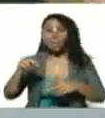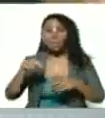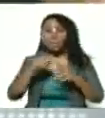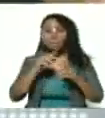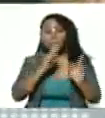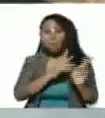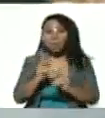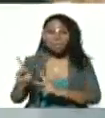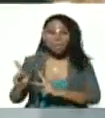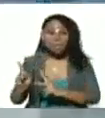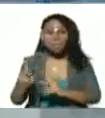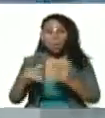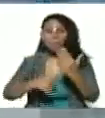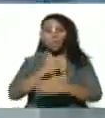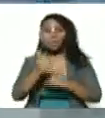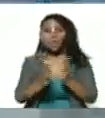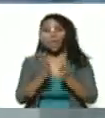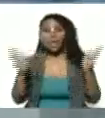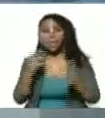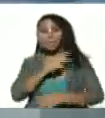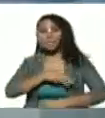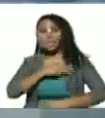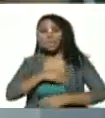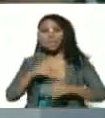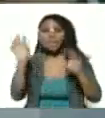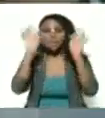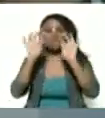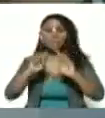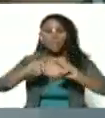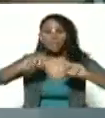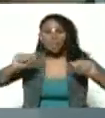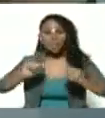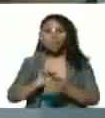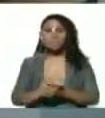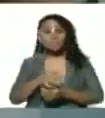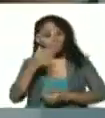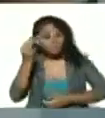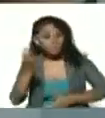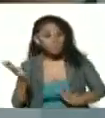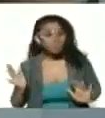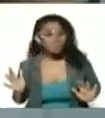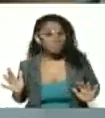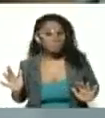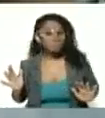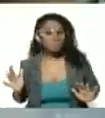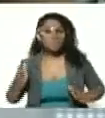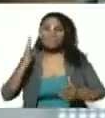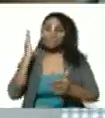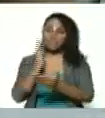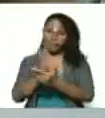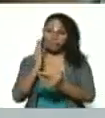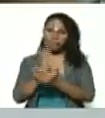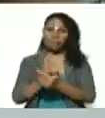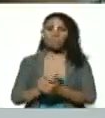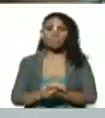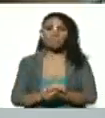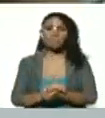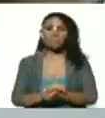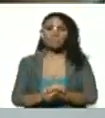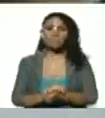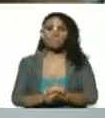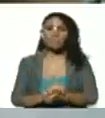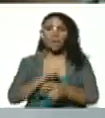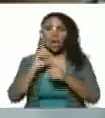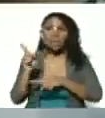y las misiones y grandes misiones de manera territorial ¿verdad? siempre en el